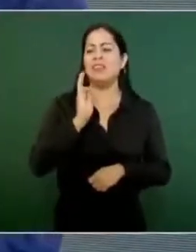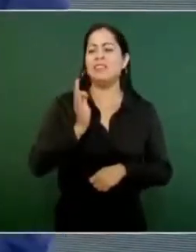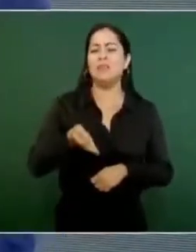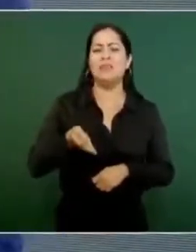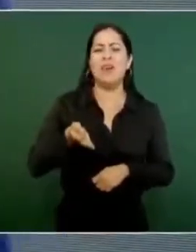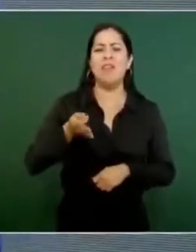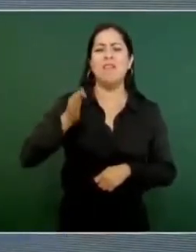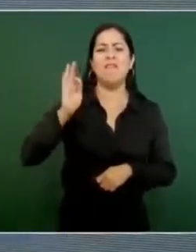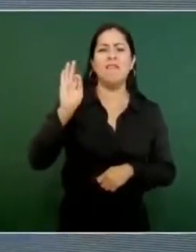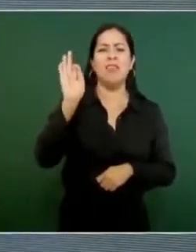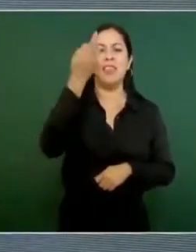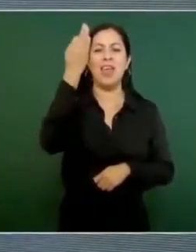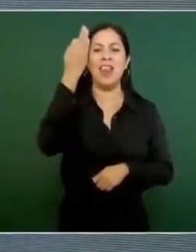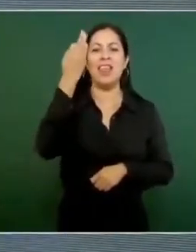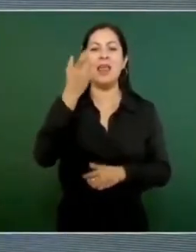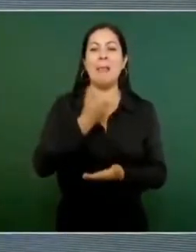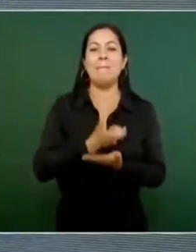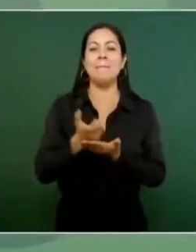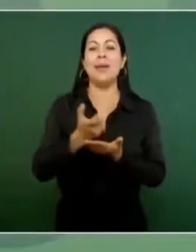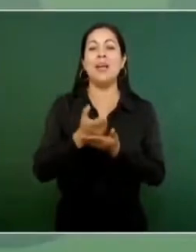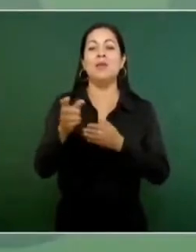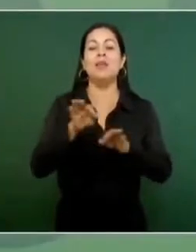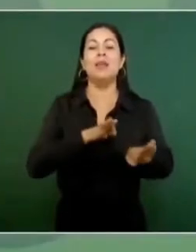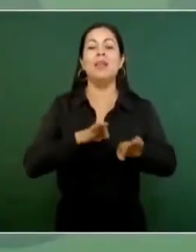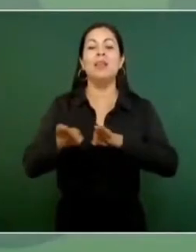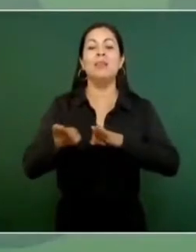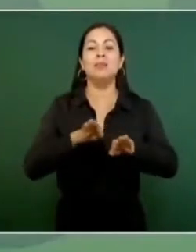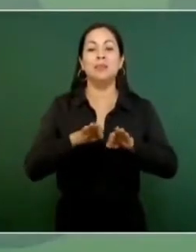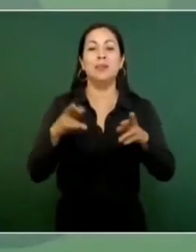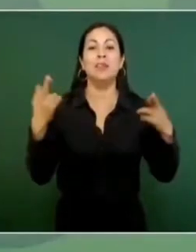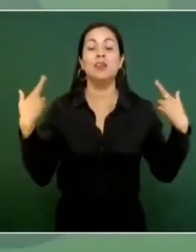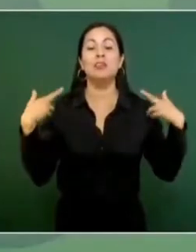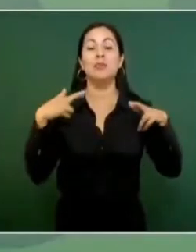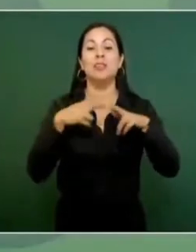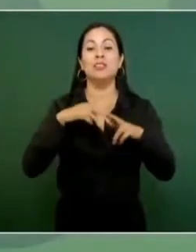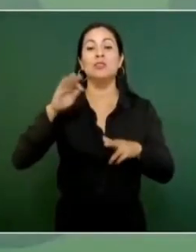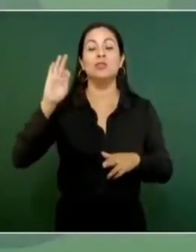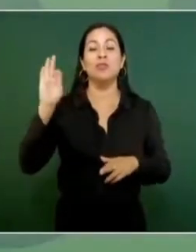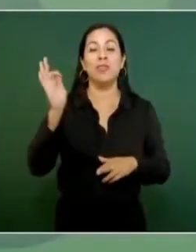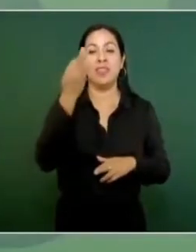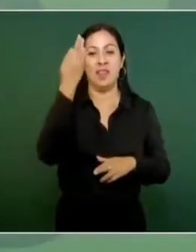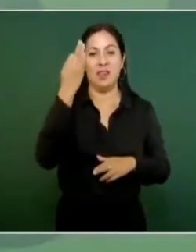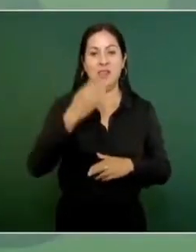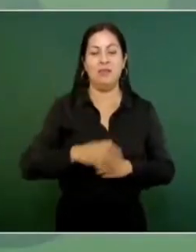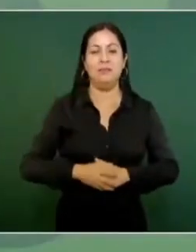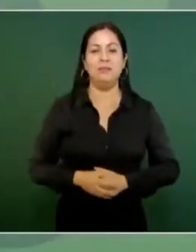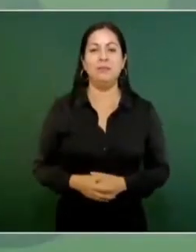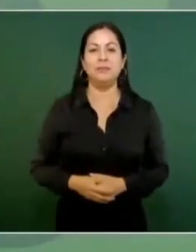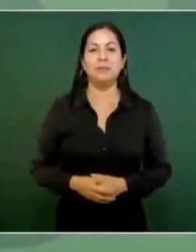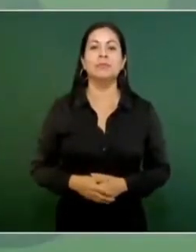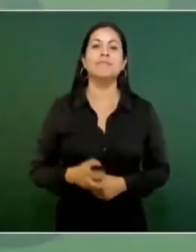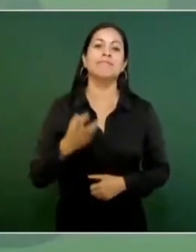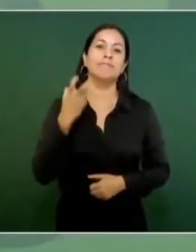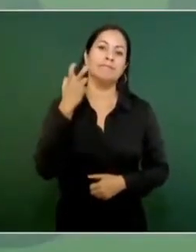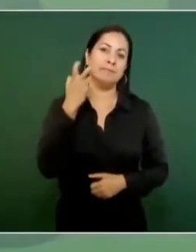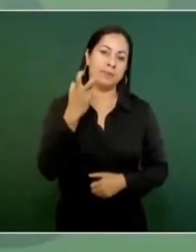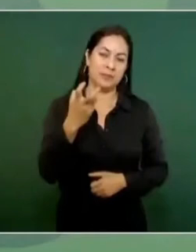de los maestros federales. Y eso